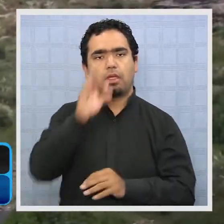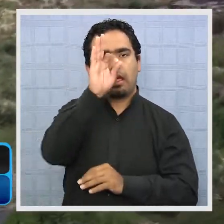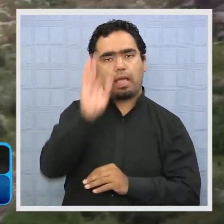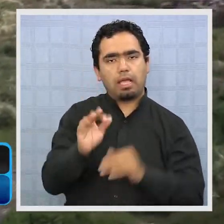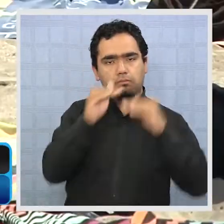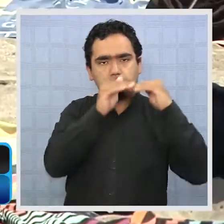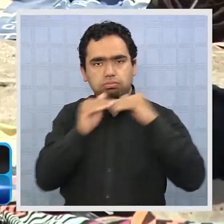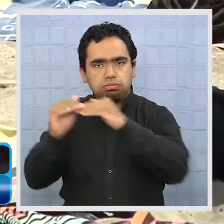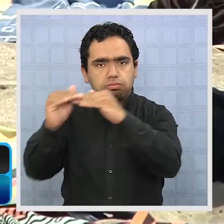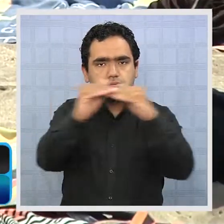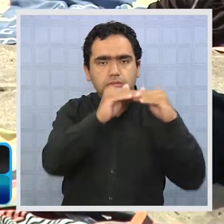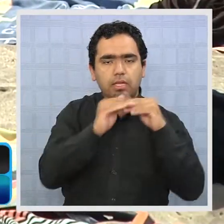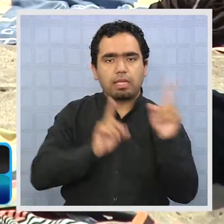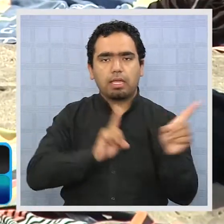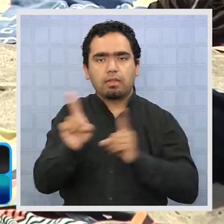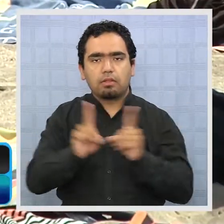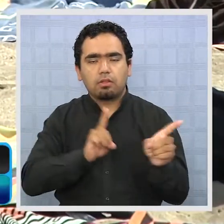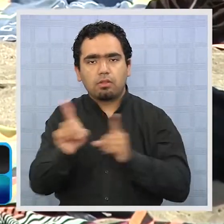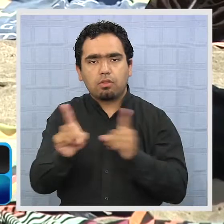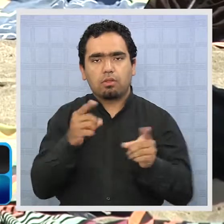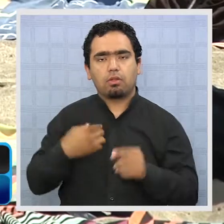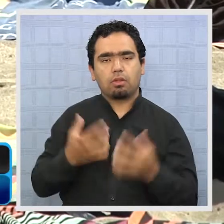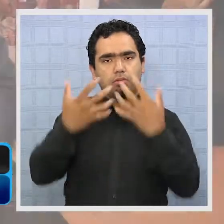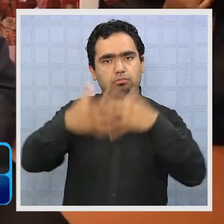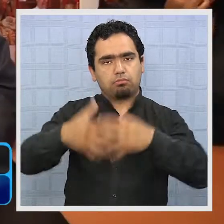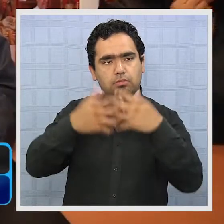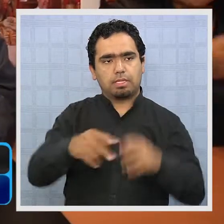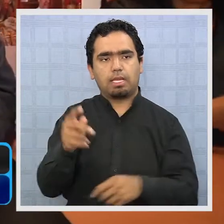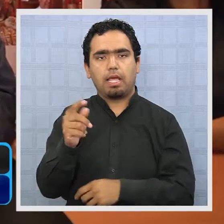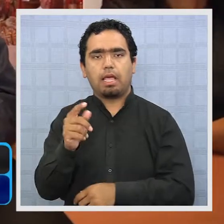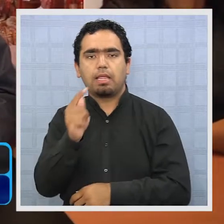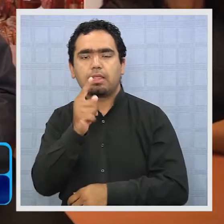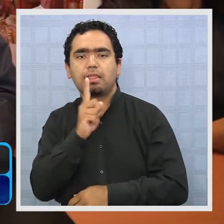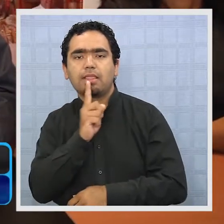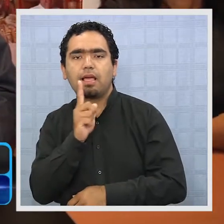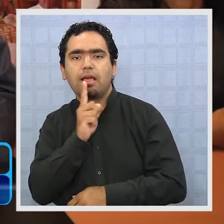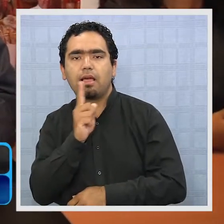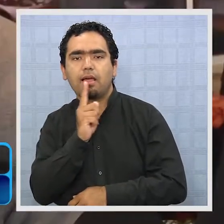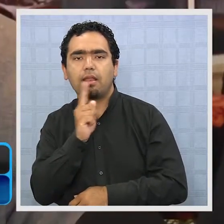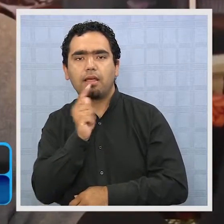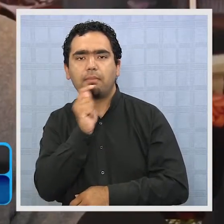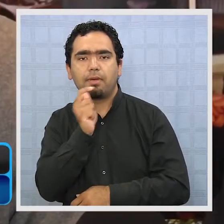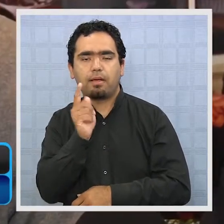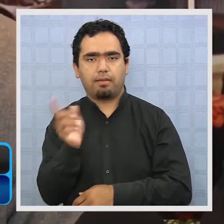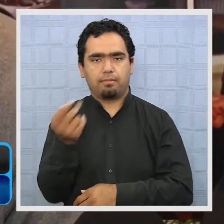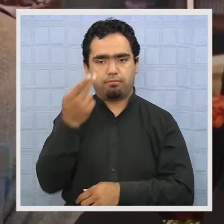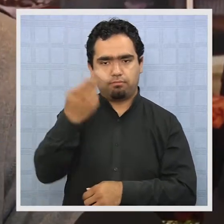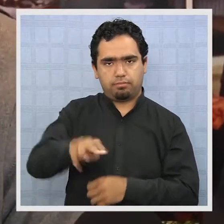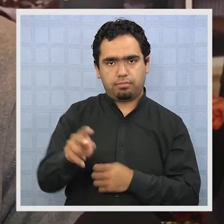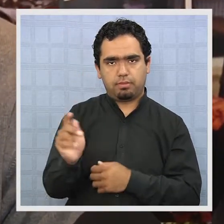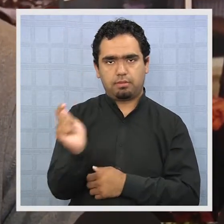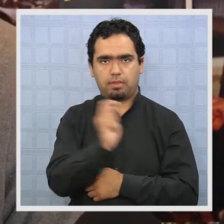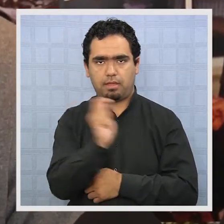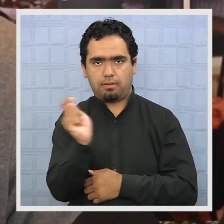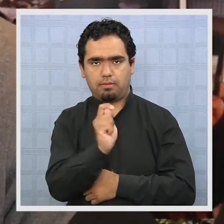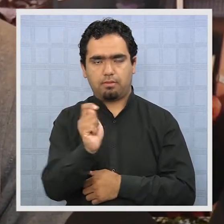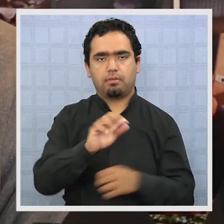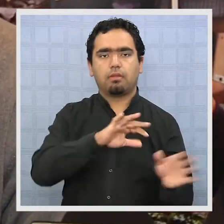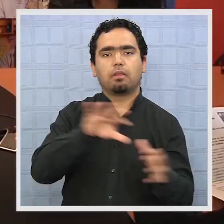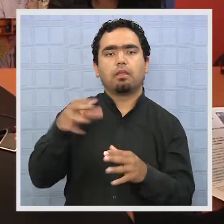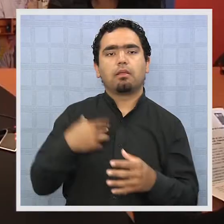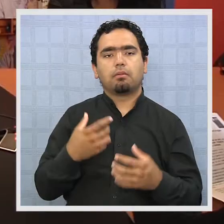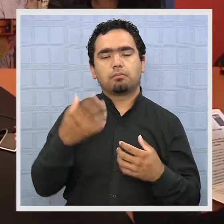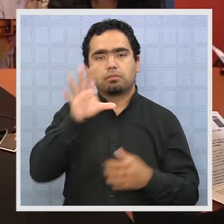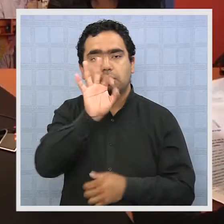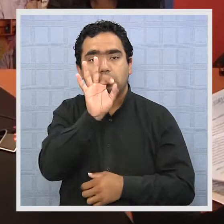en el sistema de gestión y operación en la industria de Tarapacá. Este proyecto capacitará a 50 micros y pequeños empresarios turísticos de la